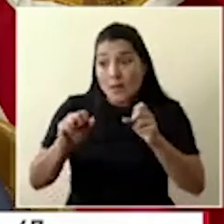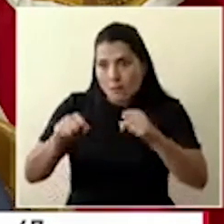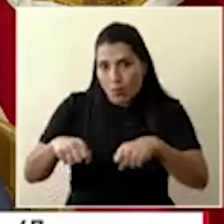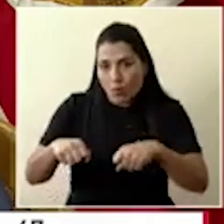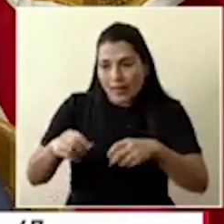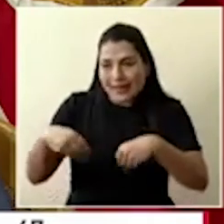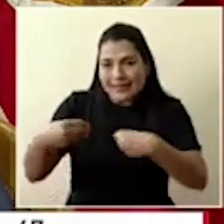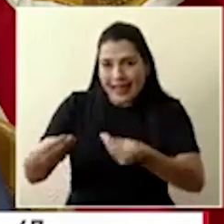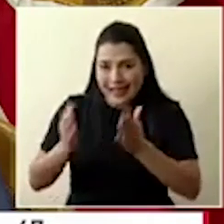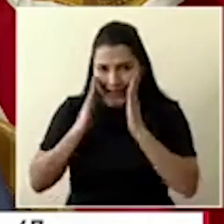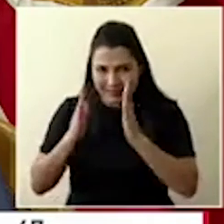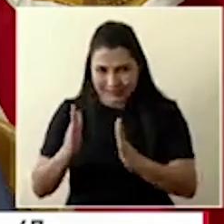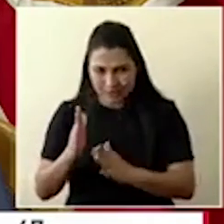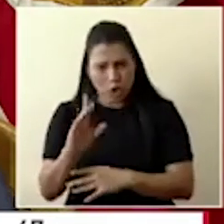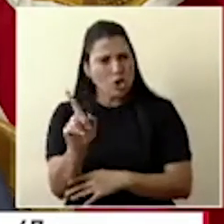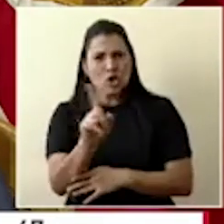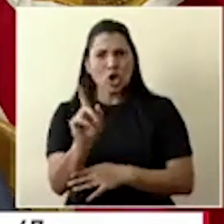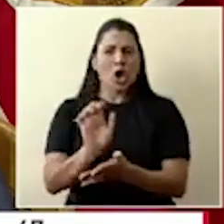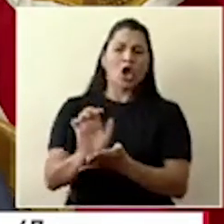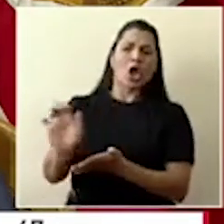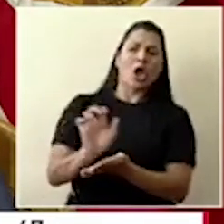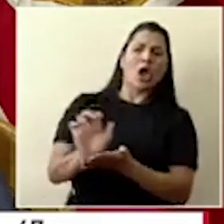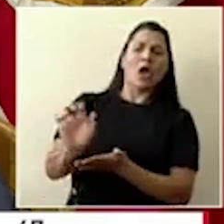atención, no es la negación de la atención.